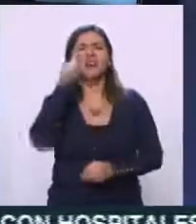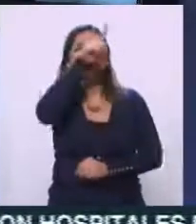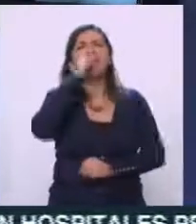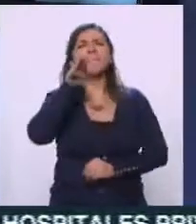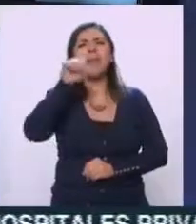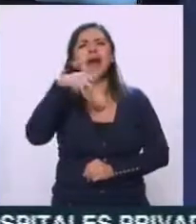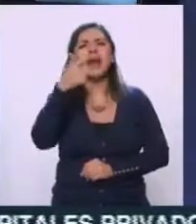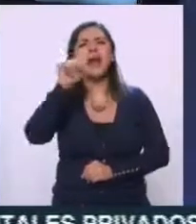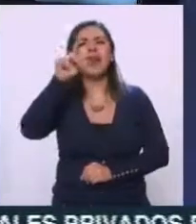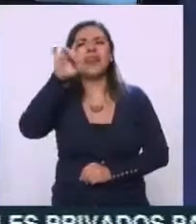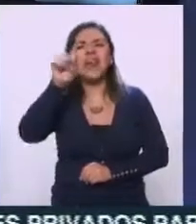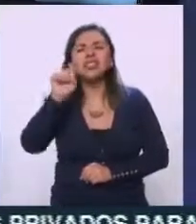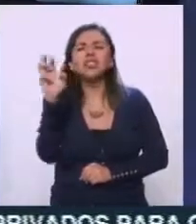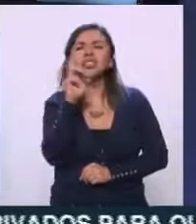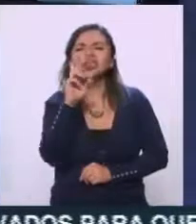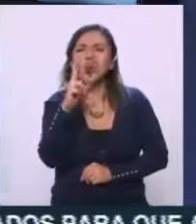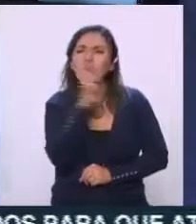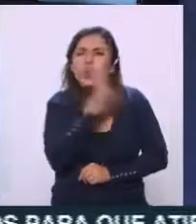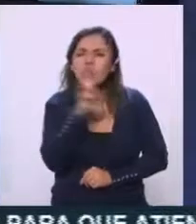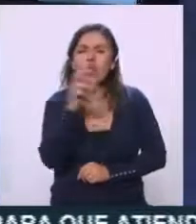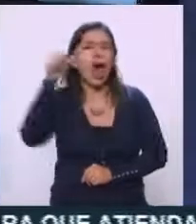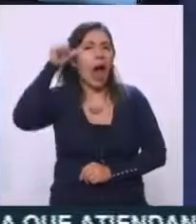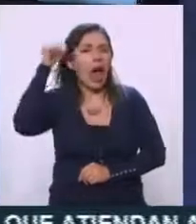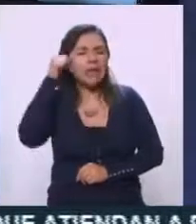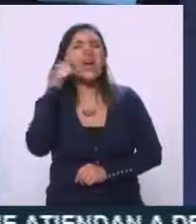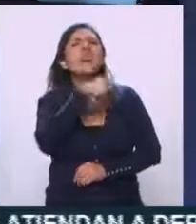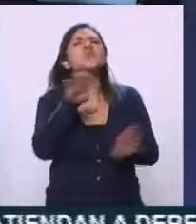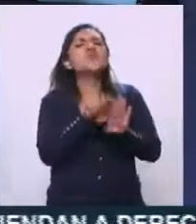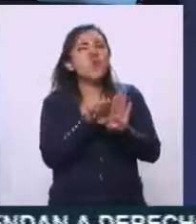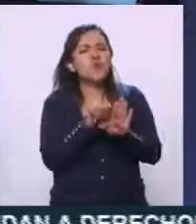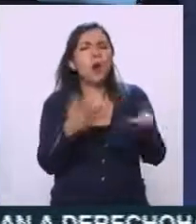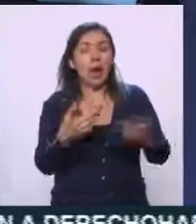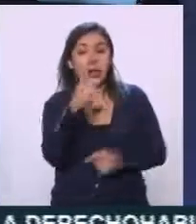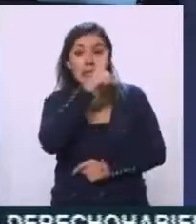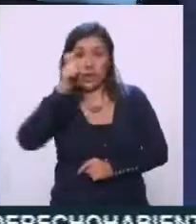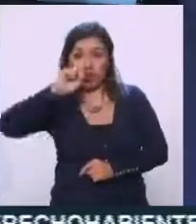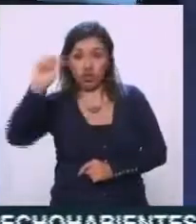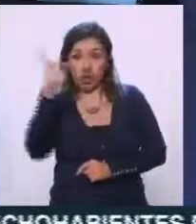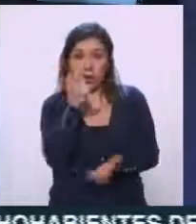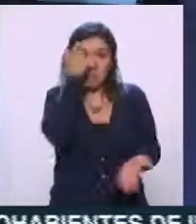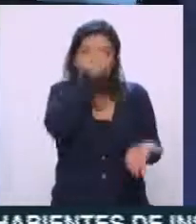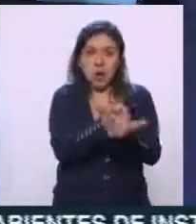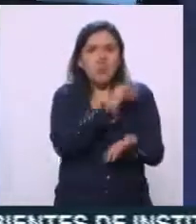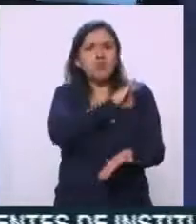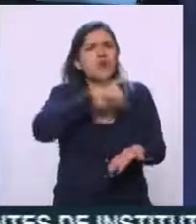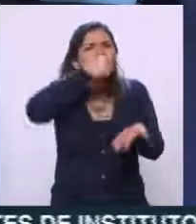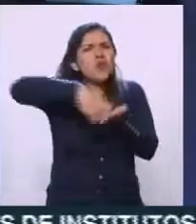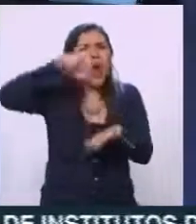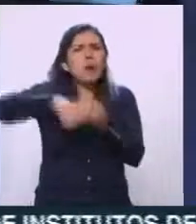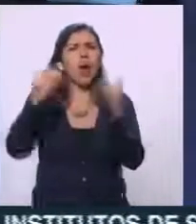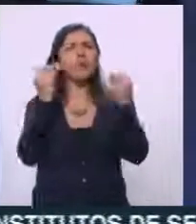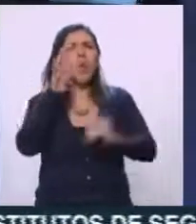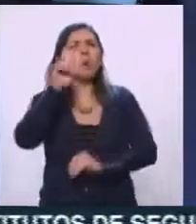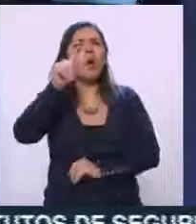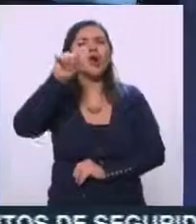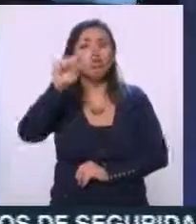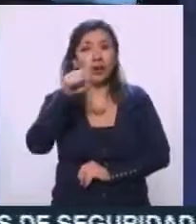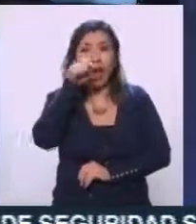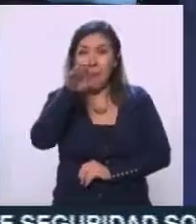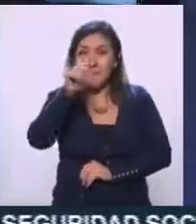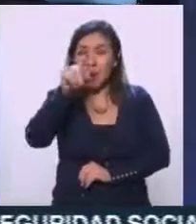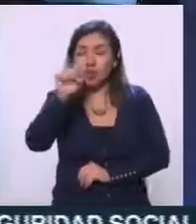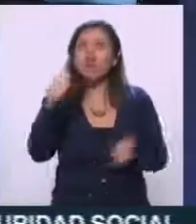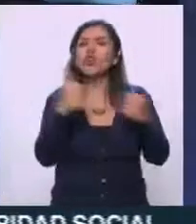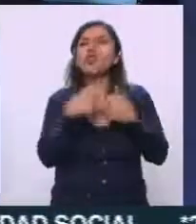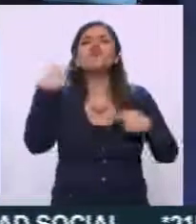en Rusia, en Asia, y cómo funciona la dinámica, pues por 100 dólares uno puede comprar miles de cuentas de bots, pero estos bots vienen